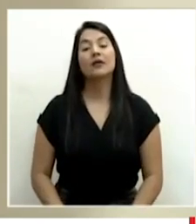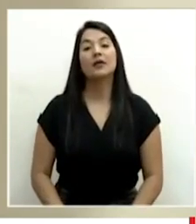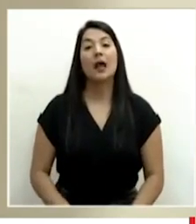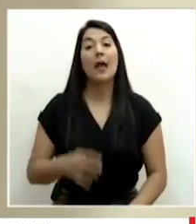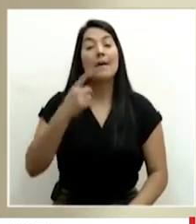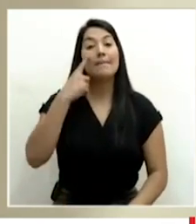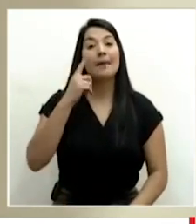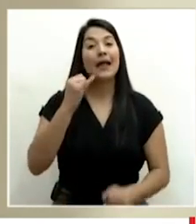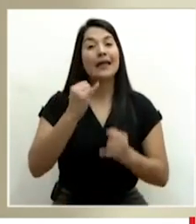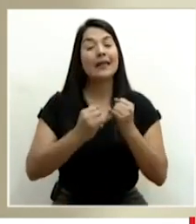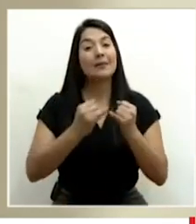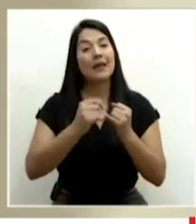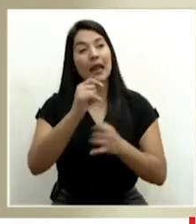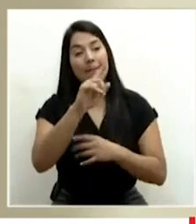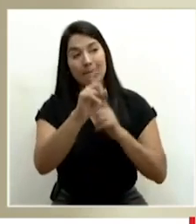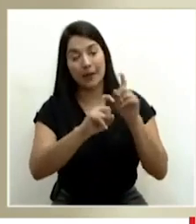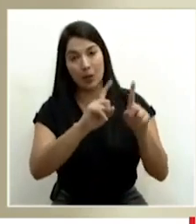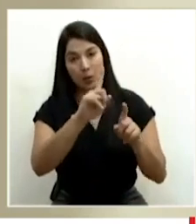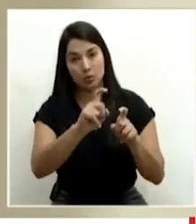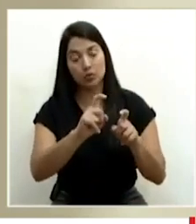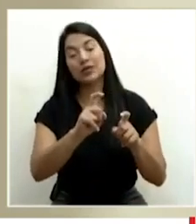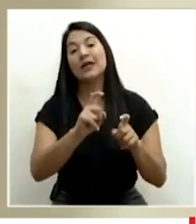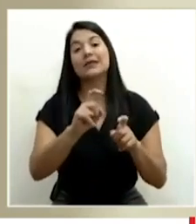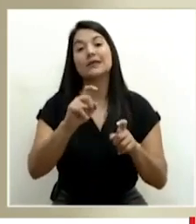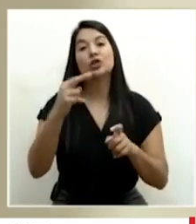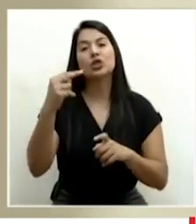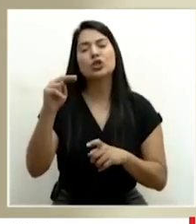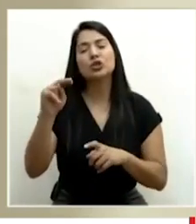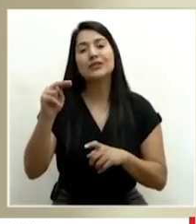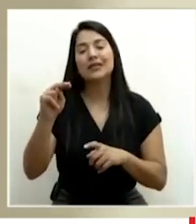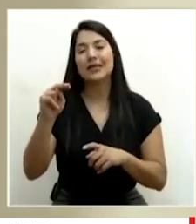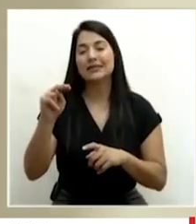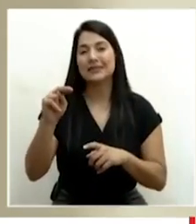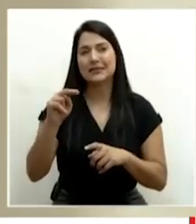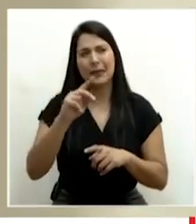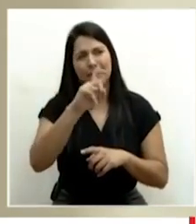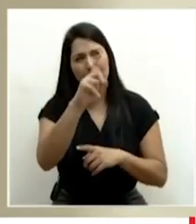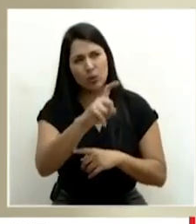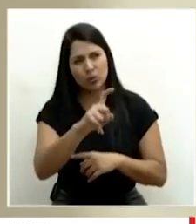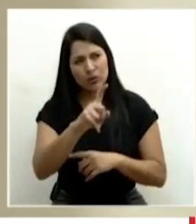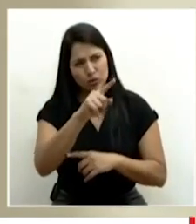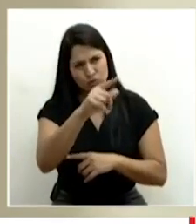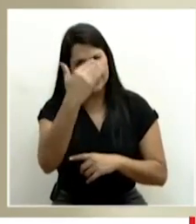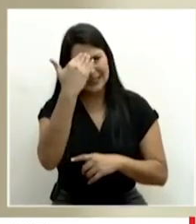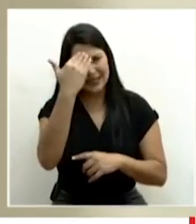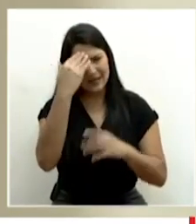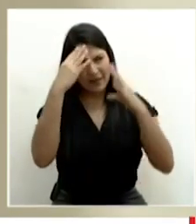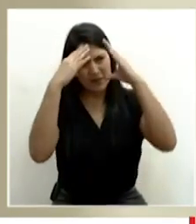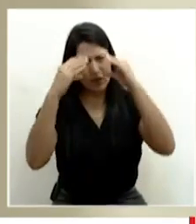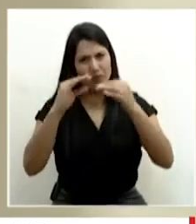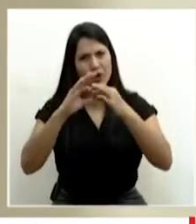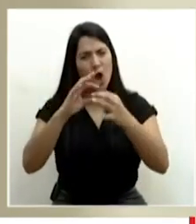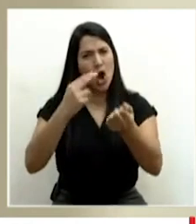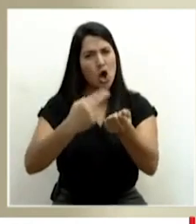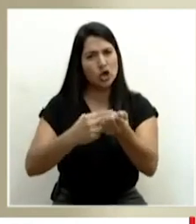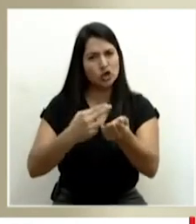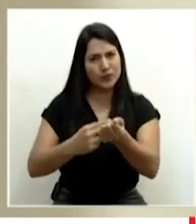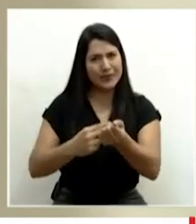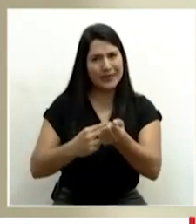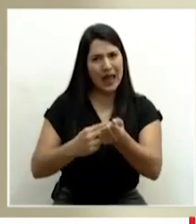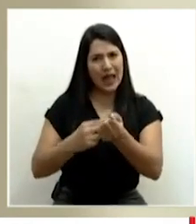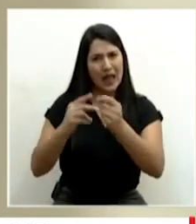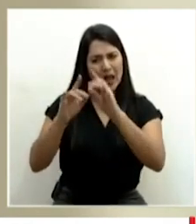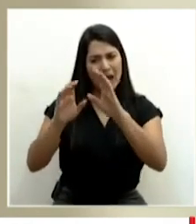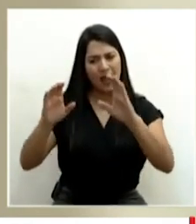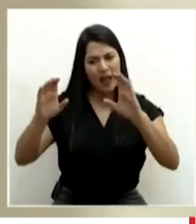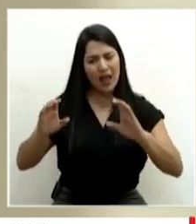doctor Macaya, Noticias Edgar Chinchilla Consulta. ¿Tienen información del hospital móvil que se instaló en los chiles? ¿Qué han atendido y de